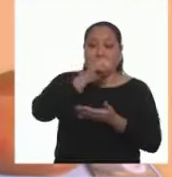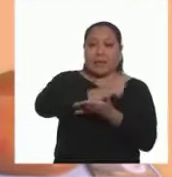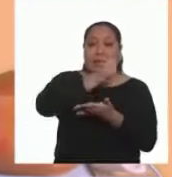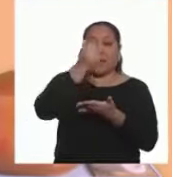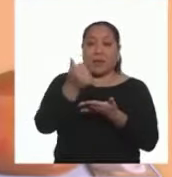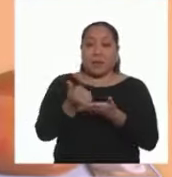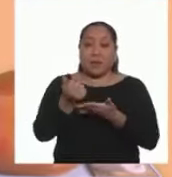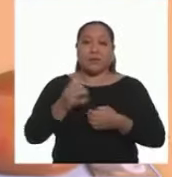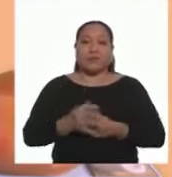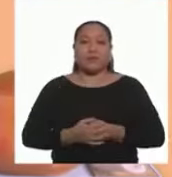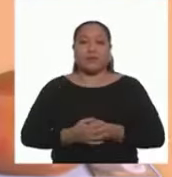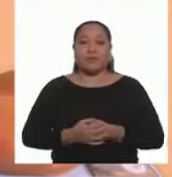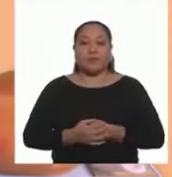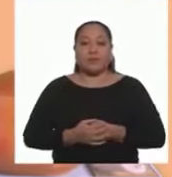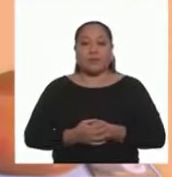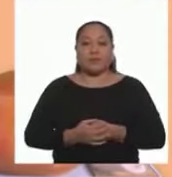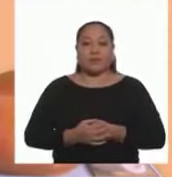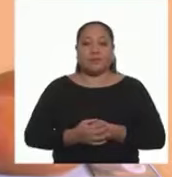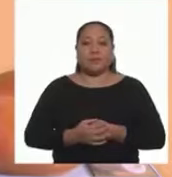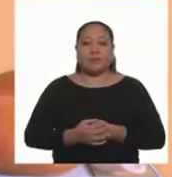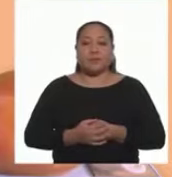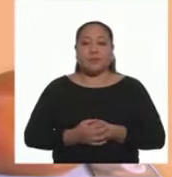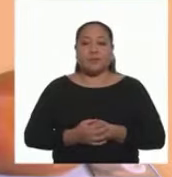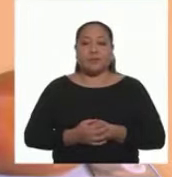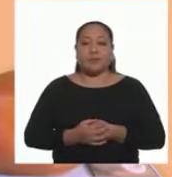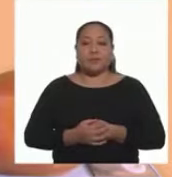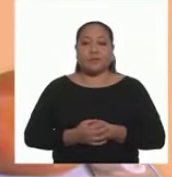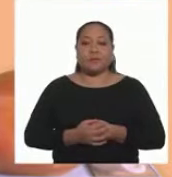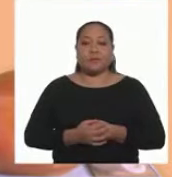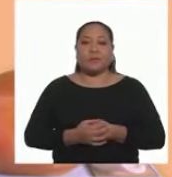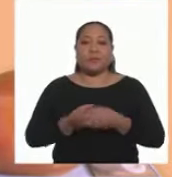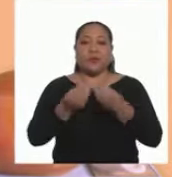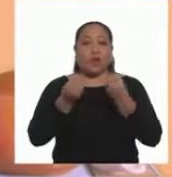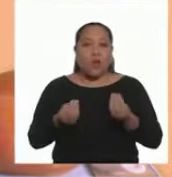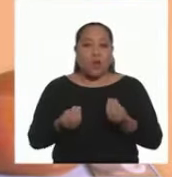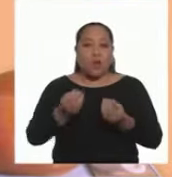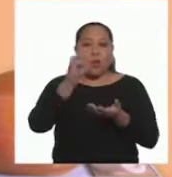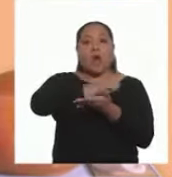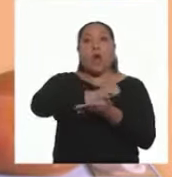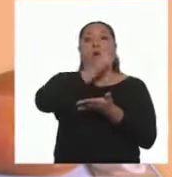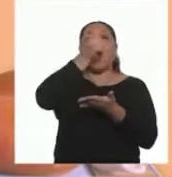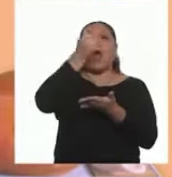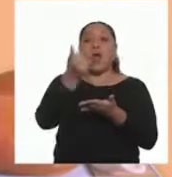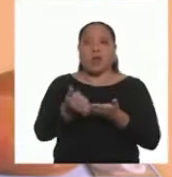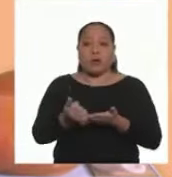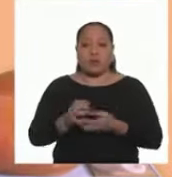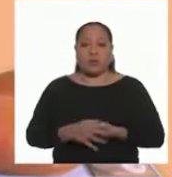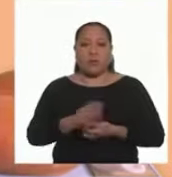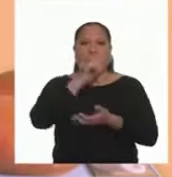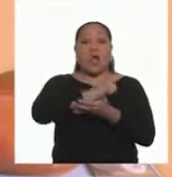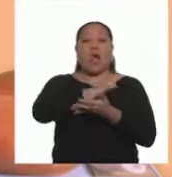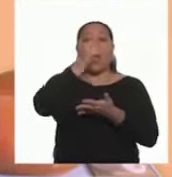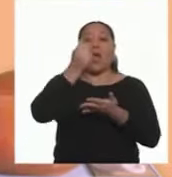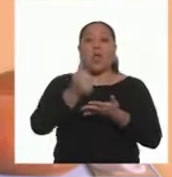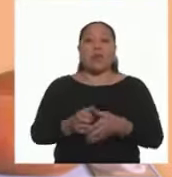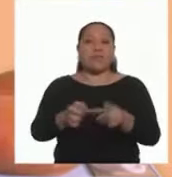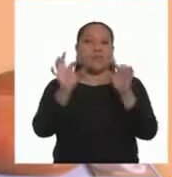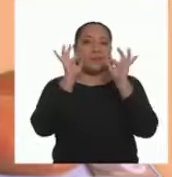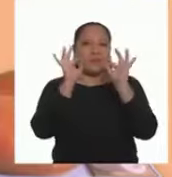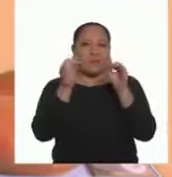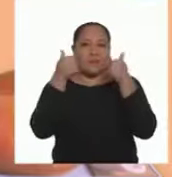Este es el arroz Como Arroz